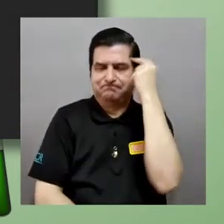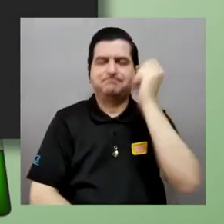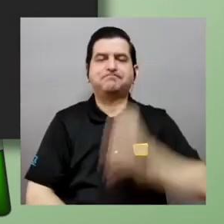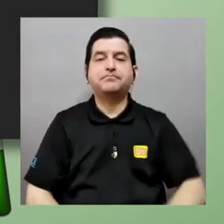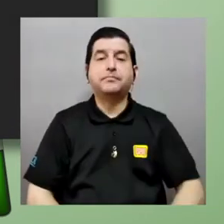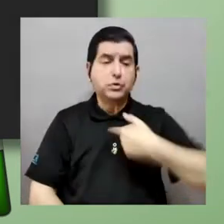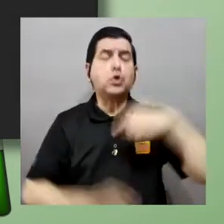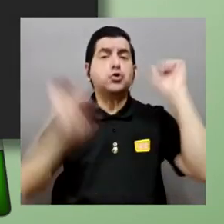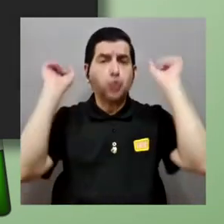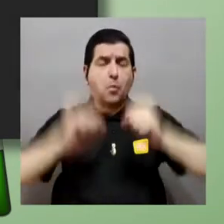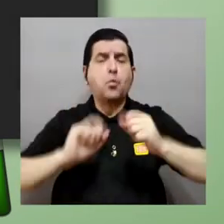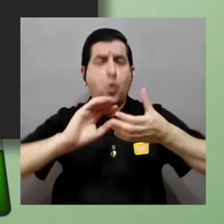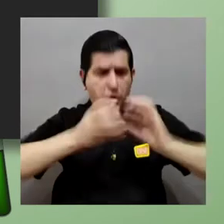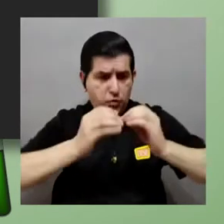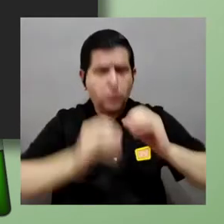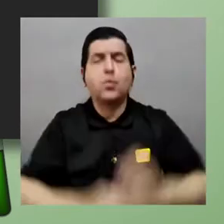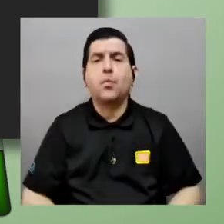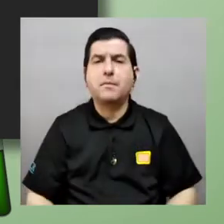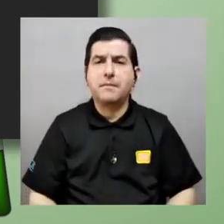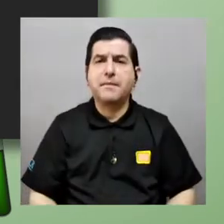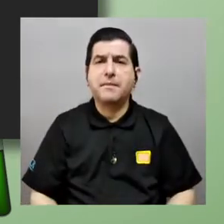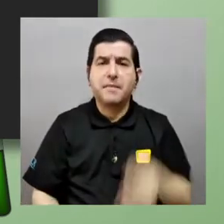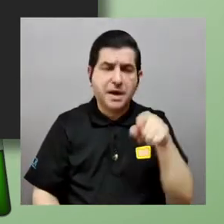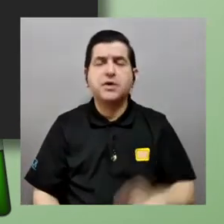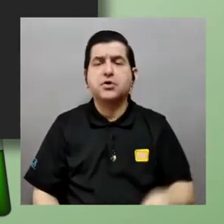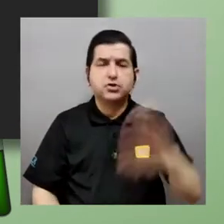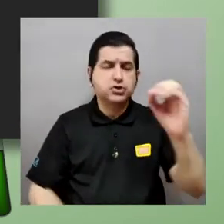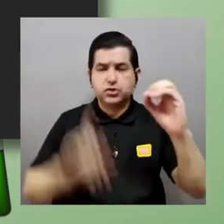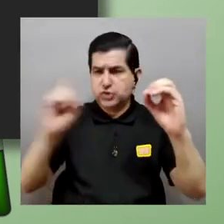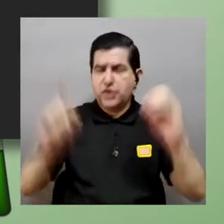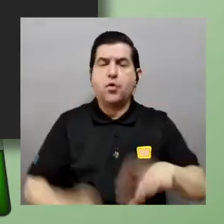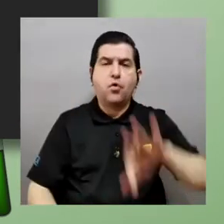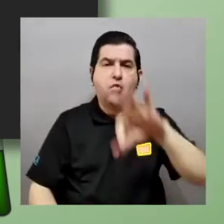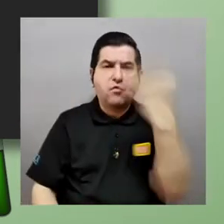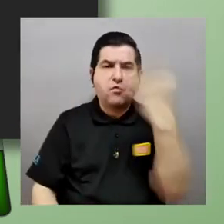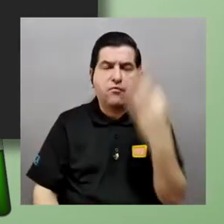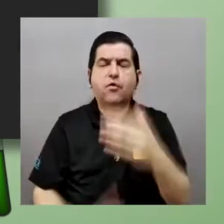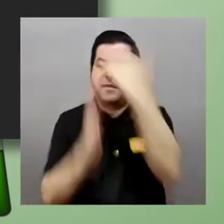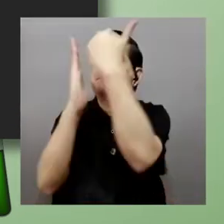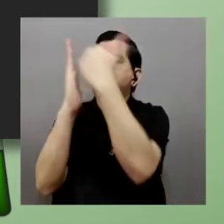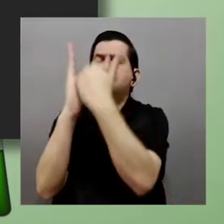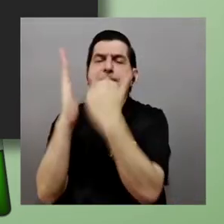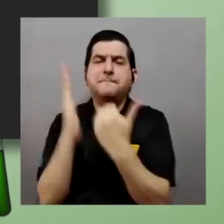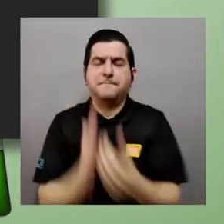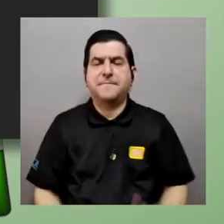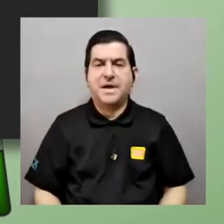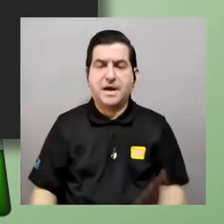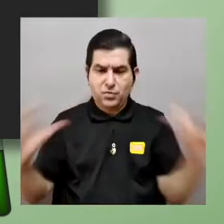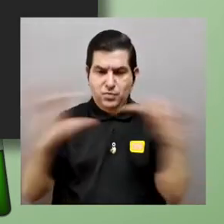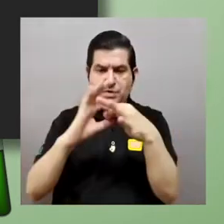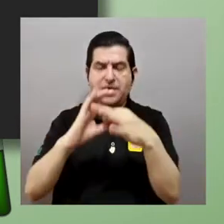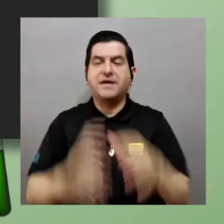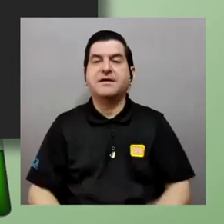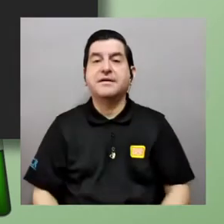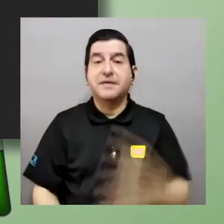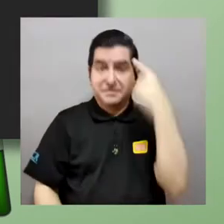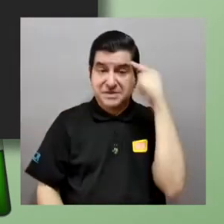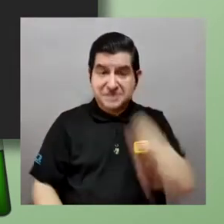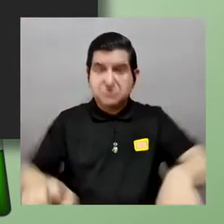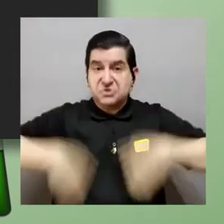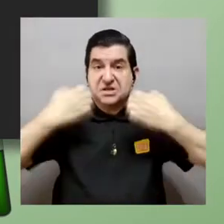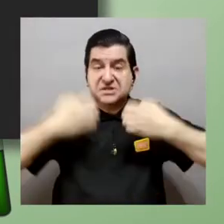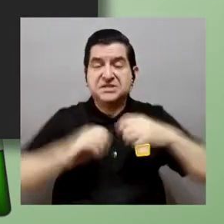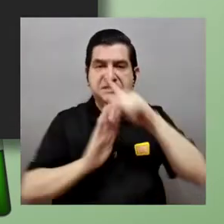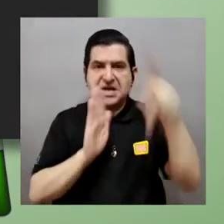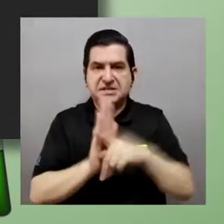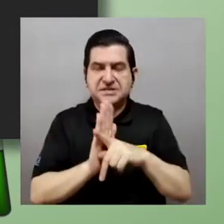enumerar los números los números entre cero y uno si hay una forma de enlistarlos de hacer una biyección con los naturales digamos que ahí está digamos que es el principio de la lista yo